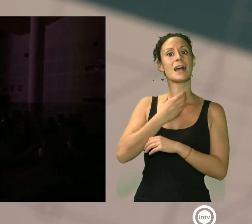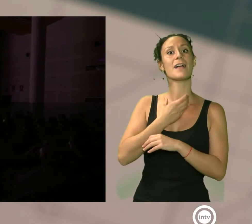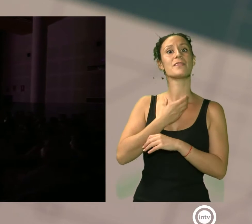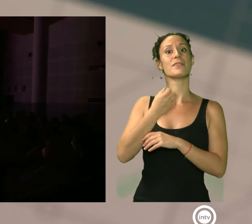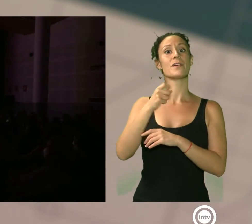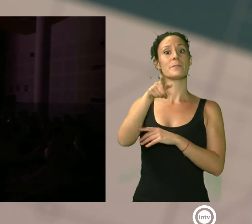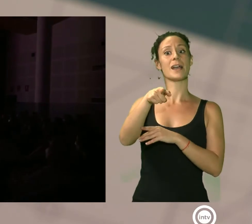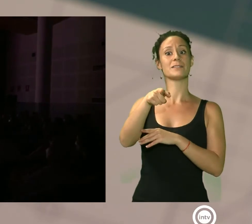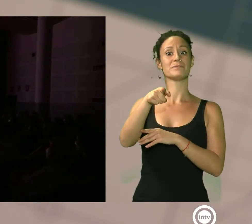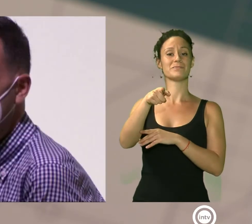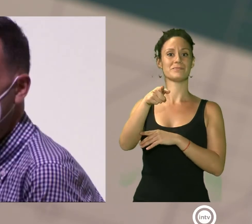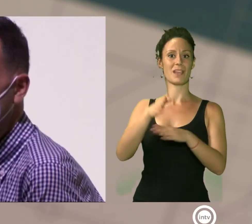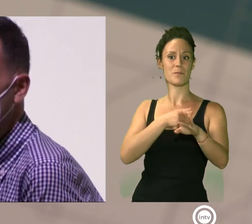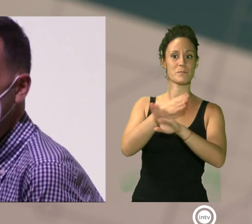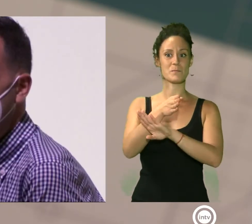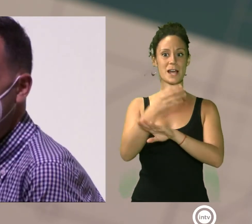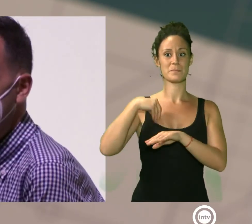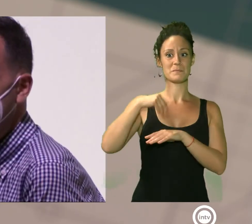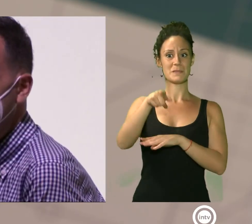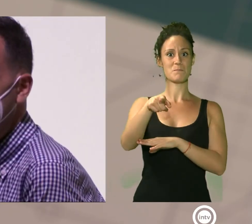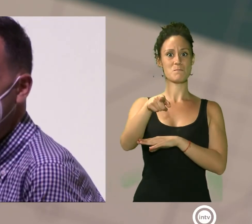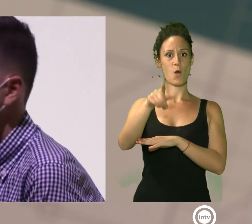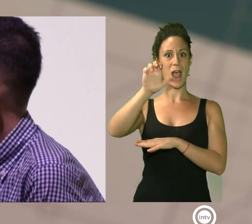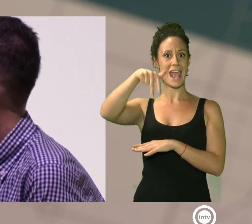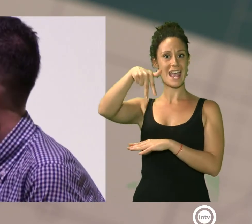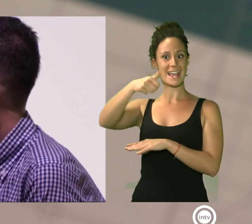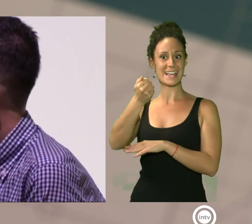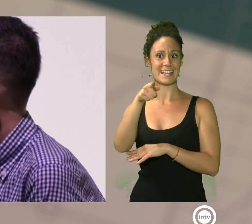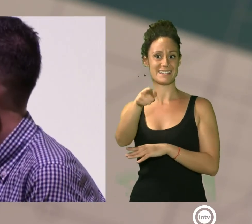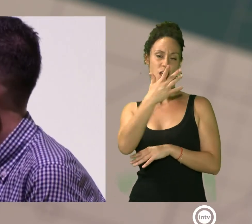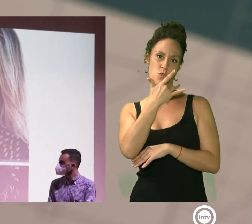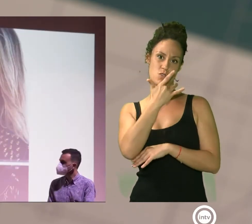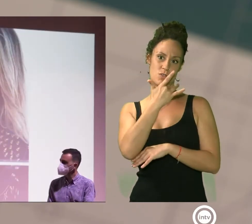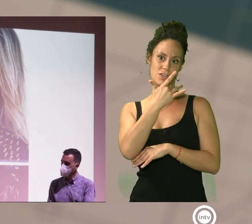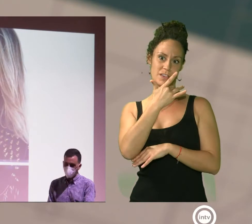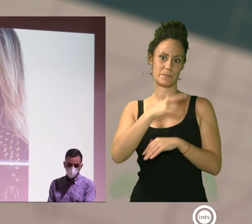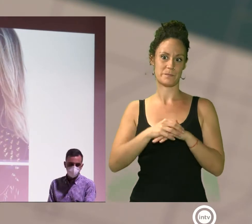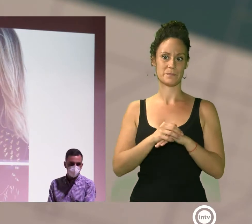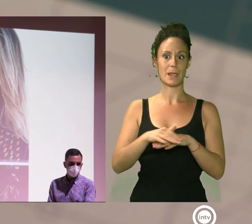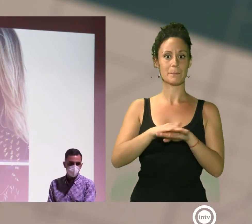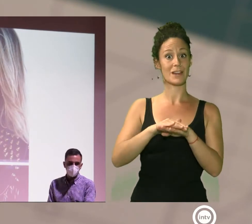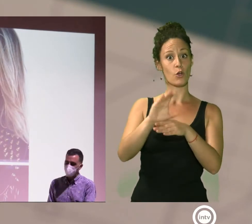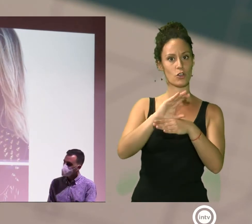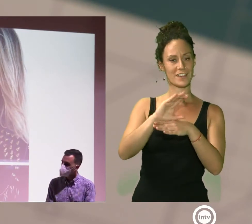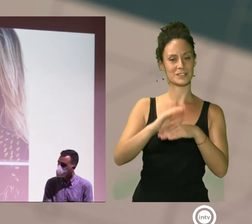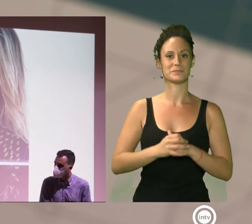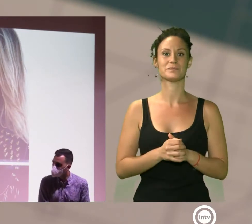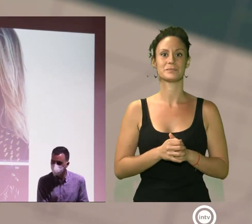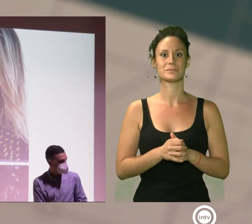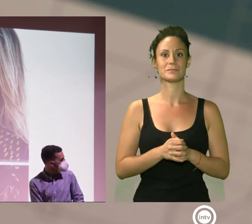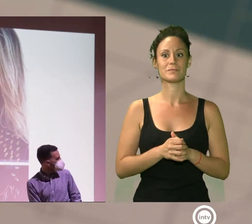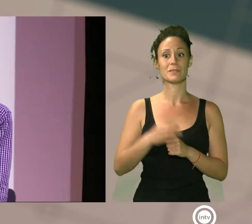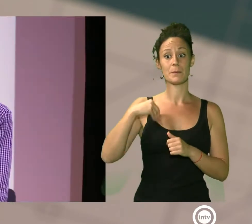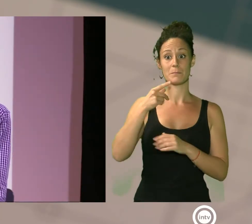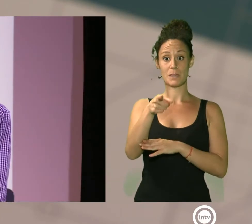la trayectoria de Enna desde sus inicios. ¿Quién me iba a decir a mí hace 33 años, cuando empezamos en el cole, que yo me iba a subir a un